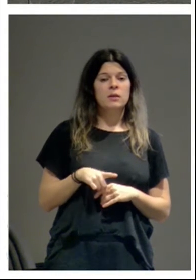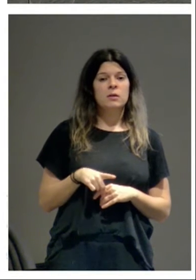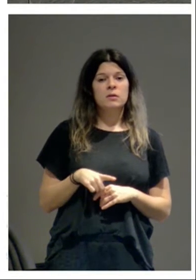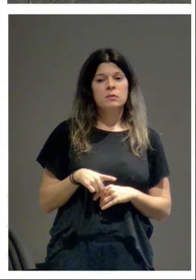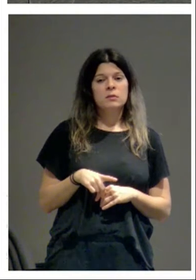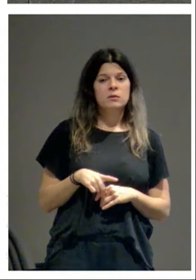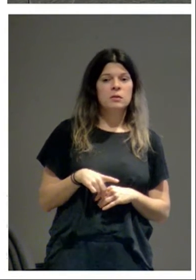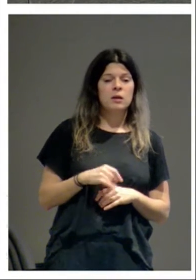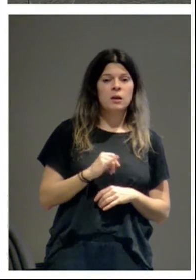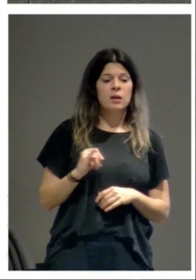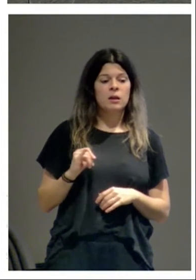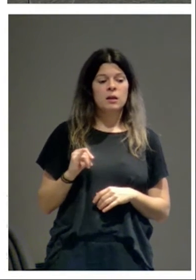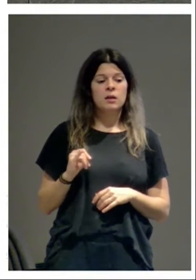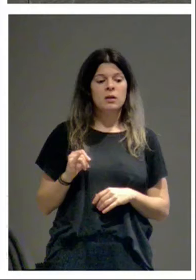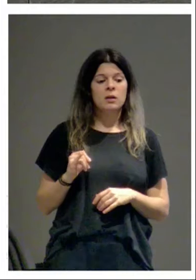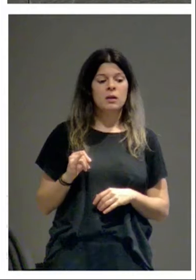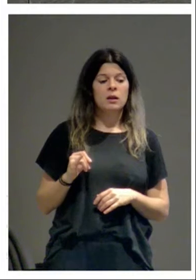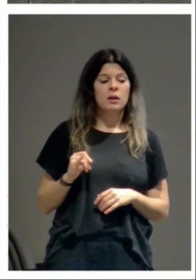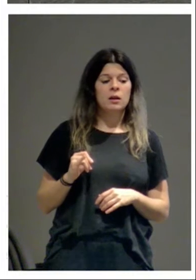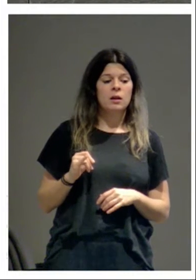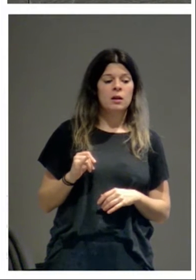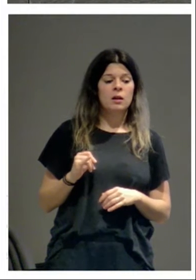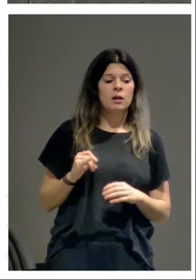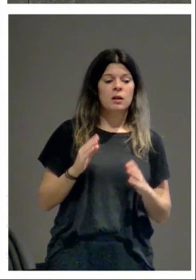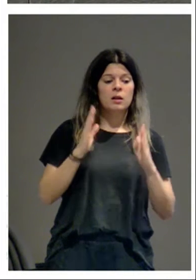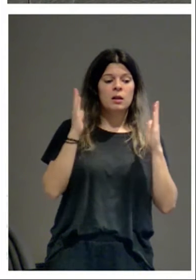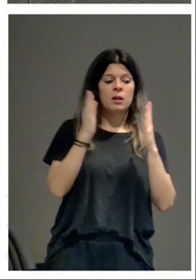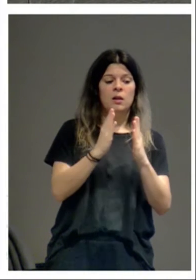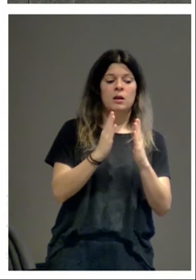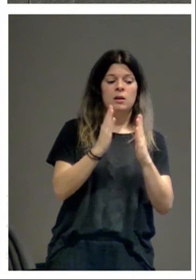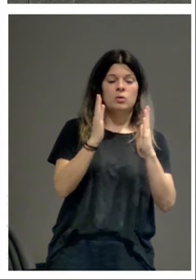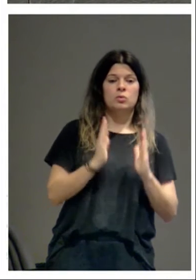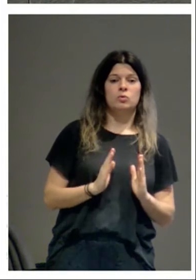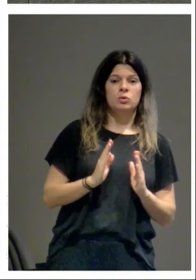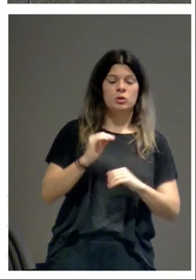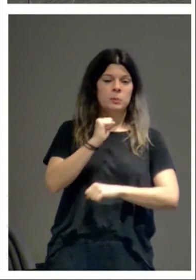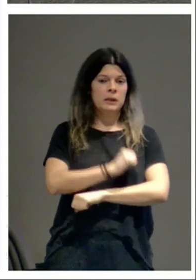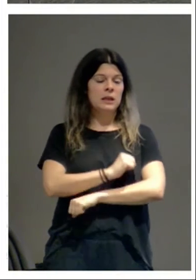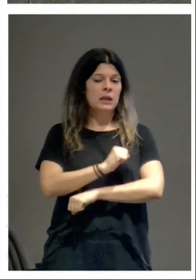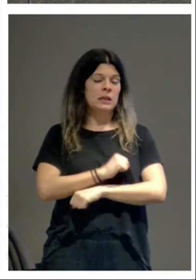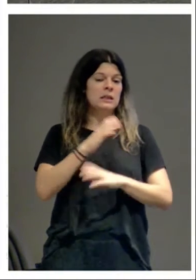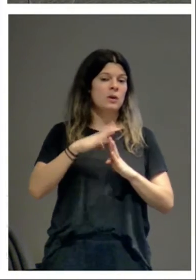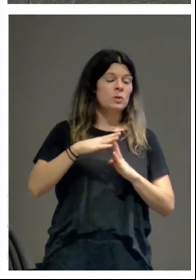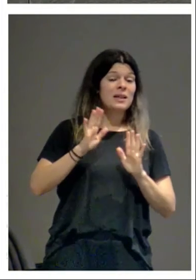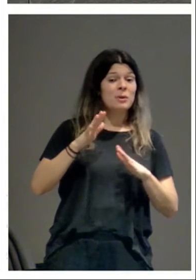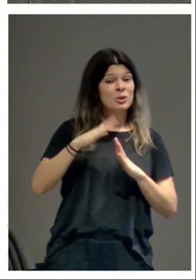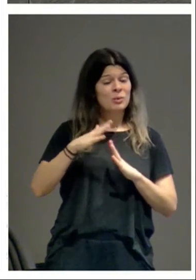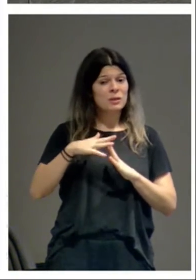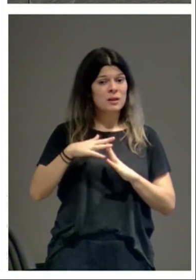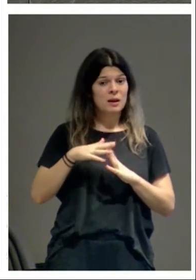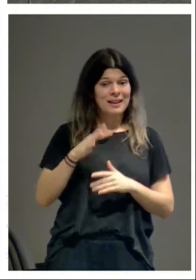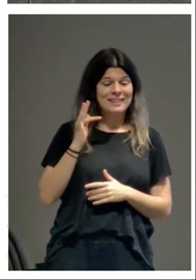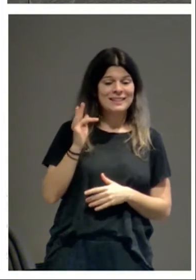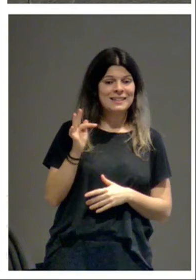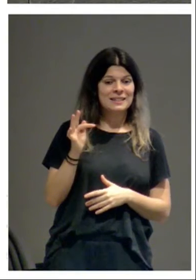vanos de arcos ciegos y ventanas en Sangüesa. Pero es que en Sangüesa, además